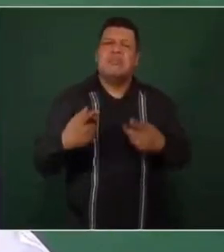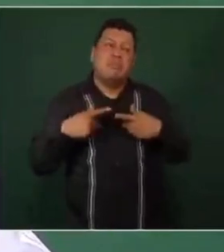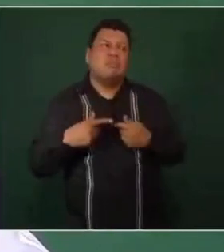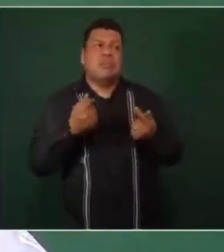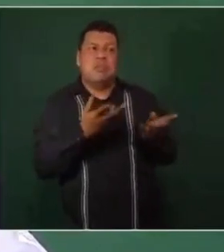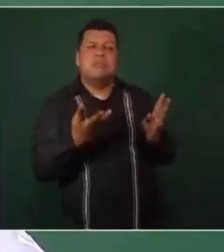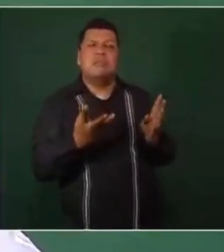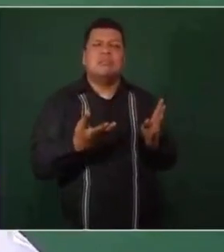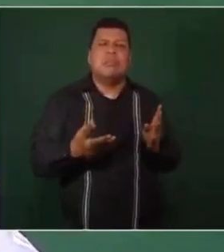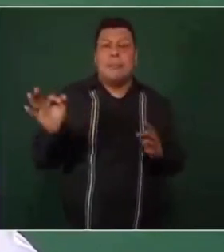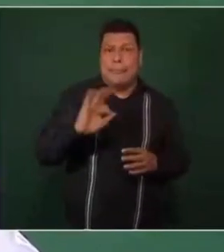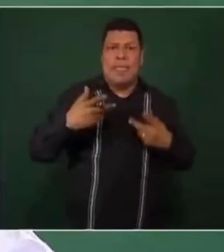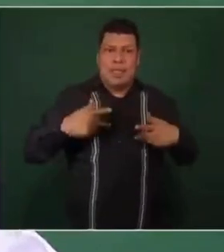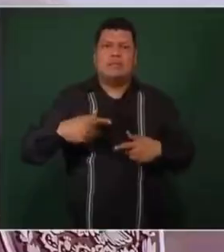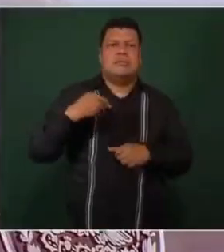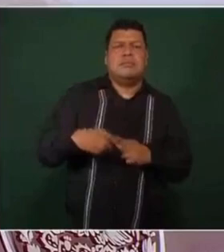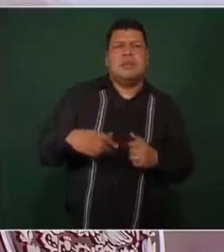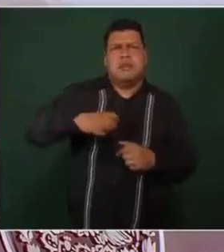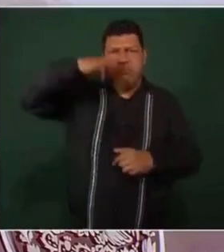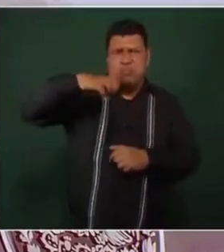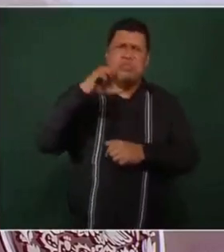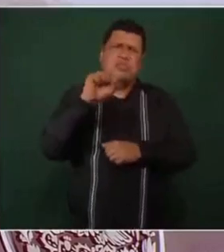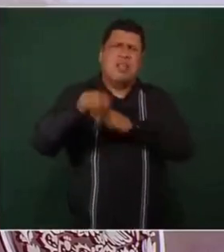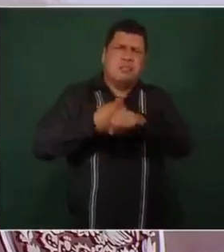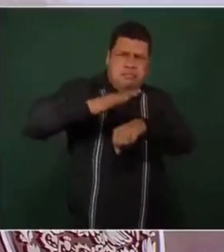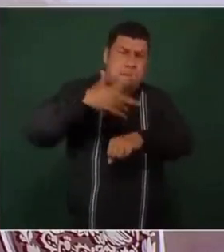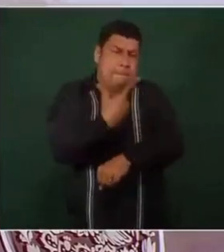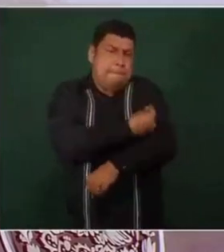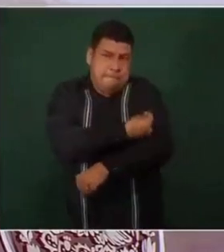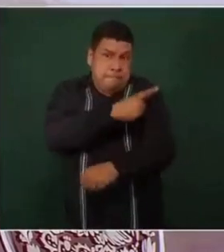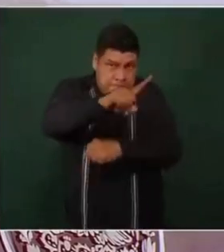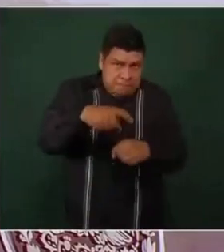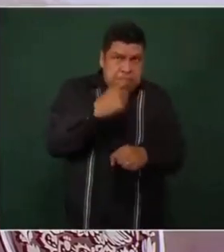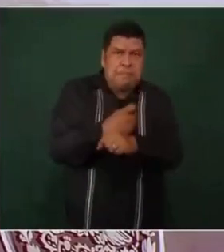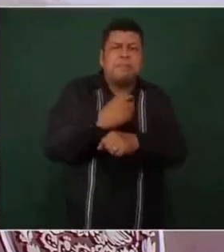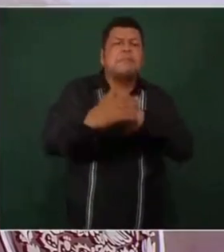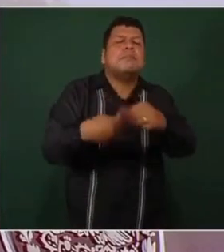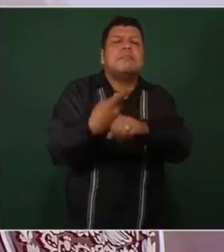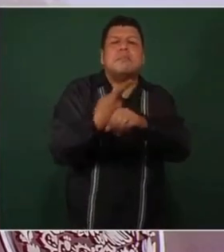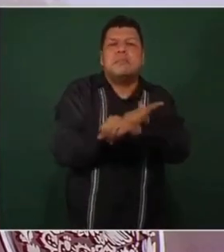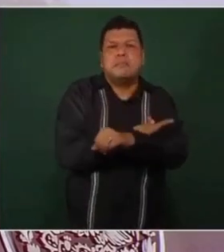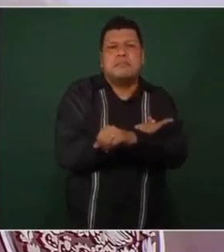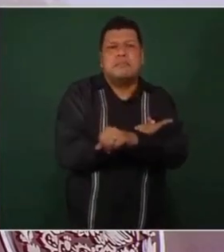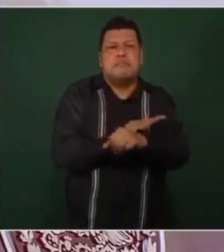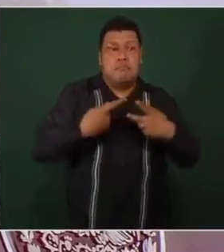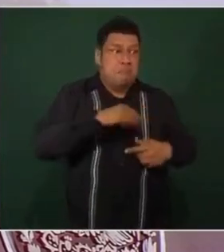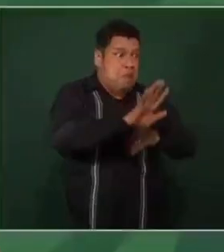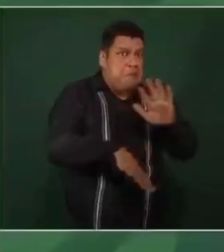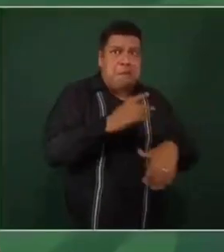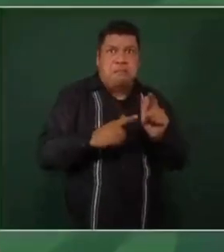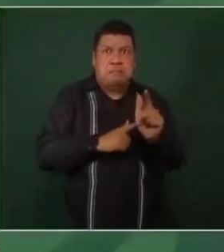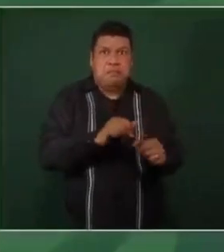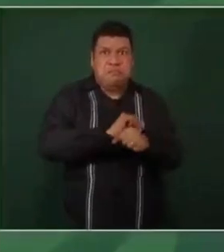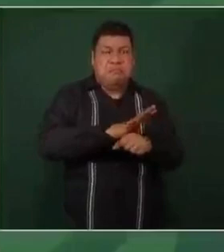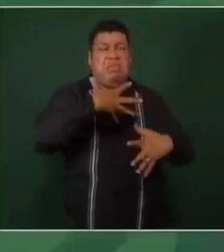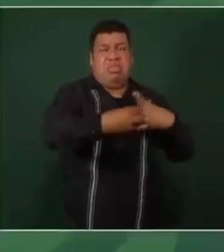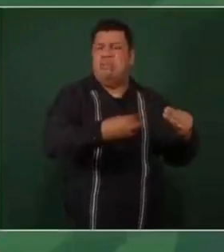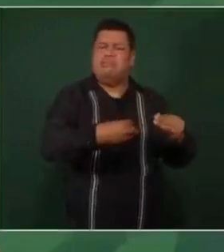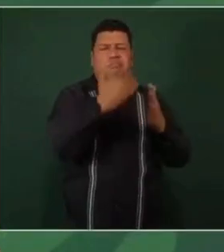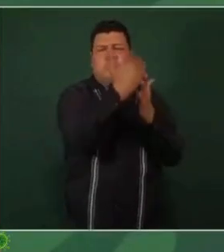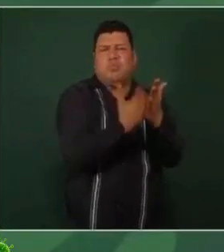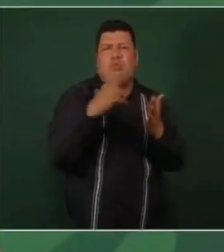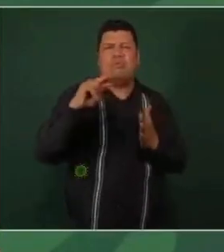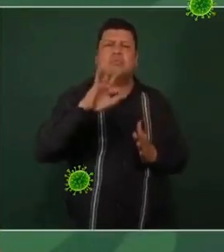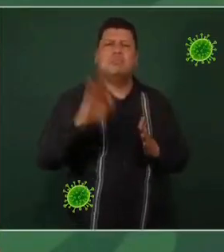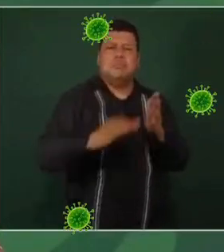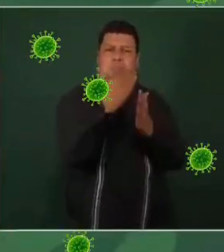demostrado que si se vacuna a todos los adultos mayores de 60 años, se logra reducir la mortalidad por COVID en un